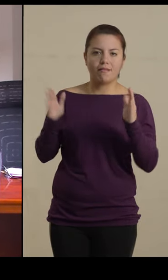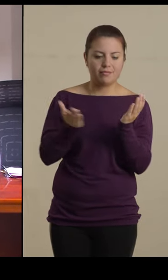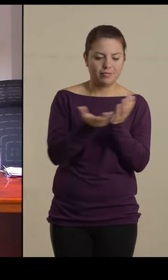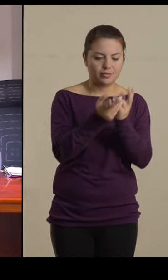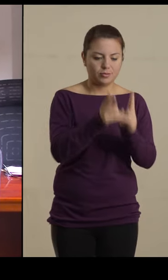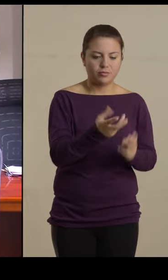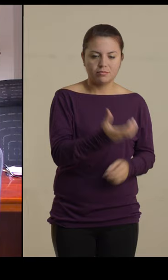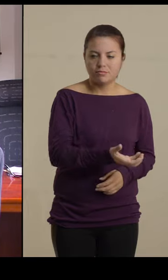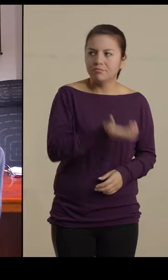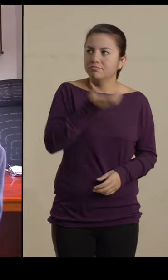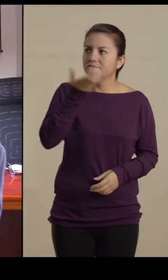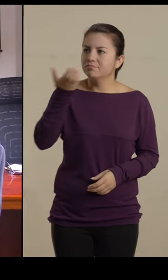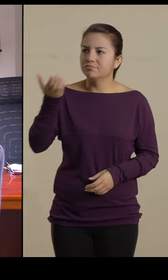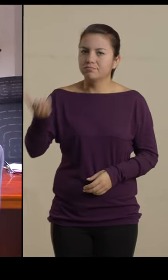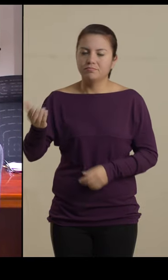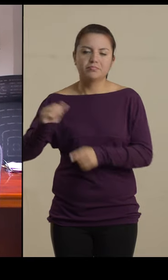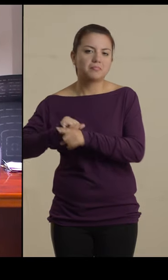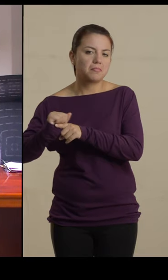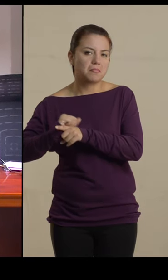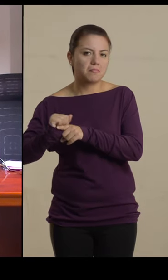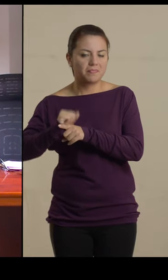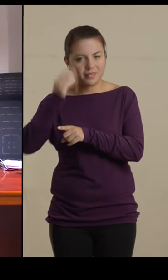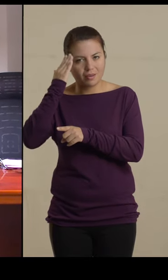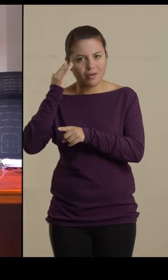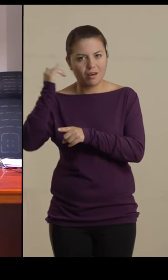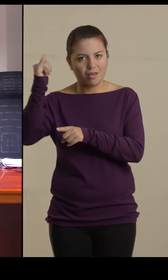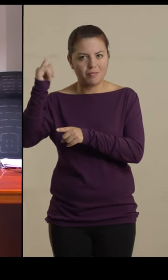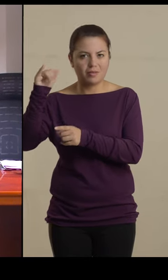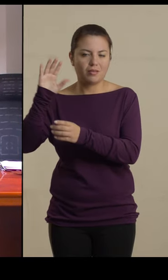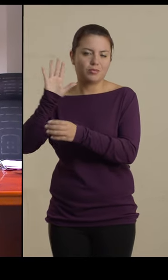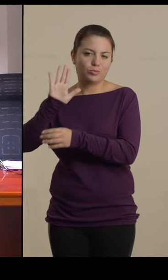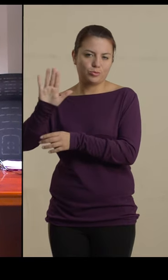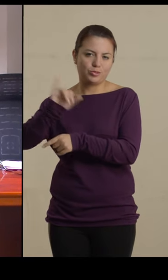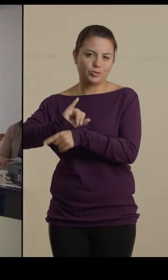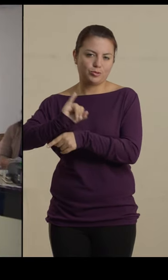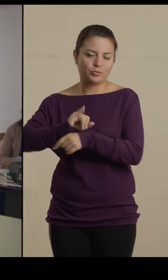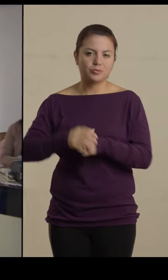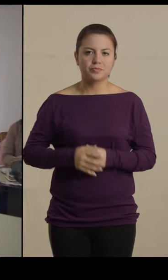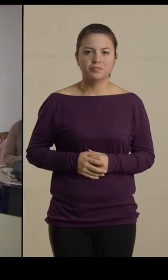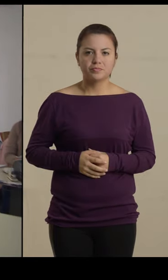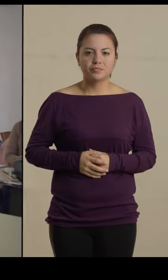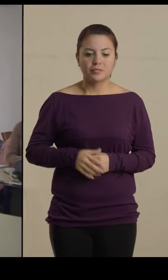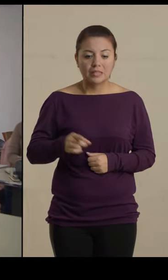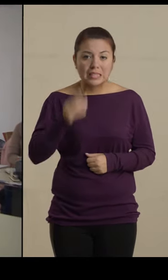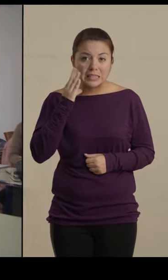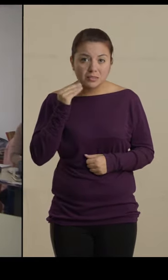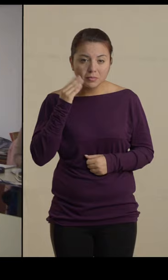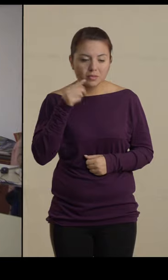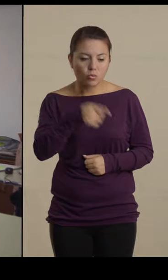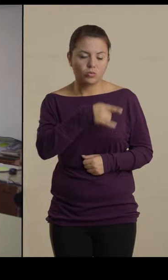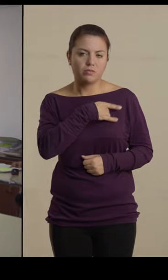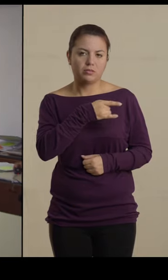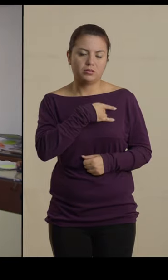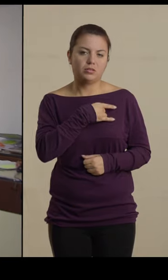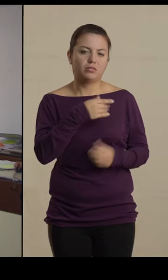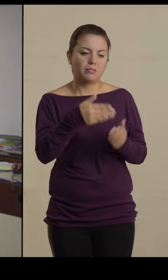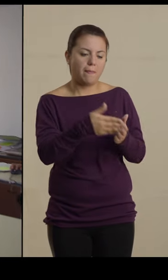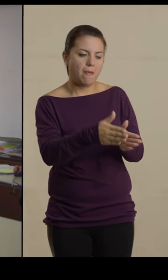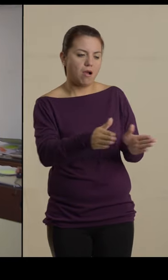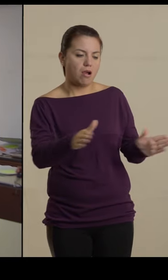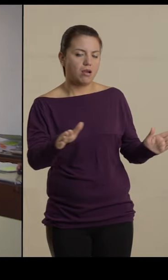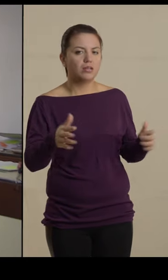hagan sus prácticas académicas en esta institución. Esta es una experiencia que a la Universidad le aporta